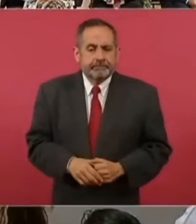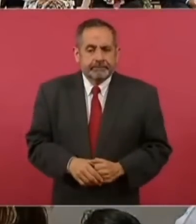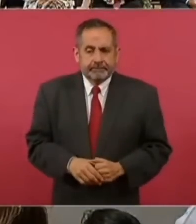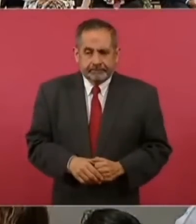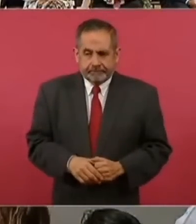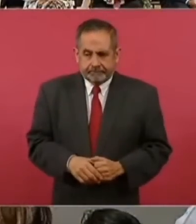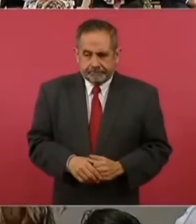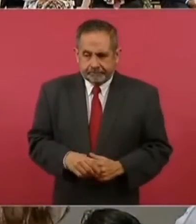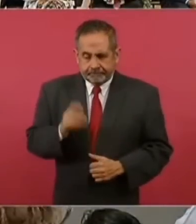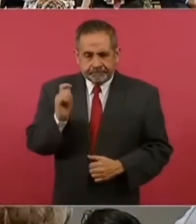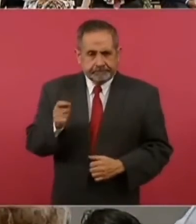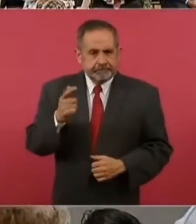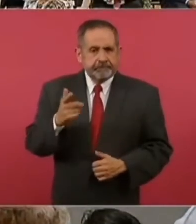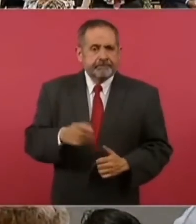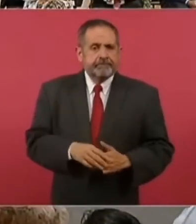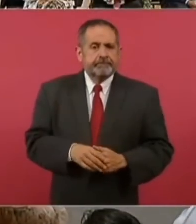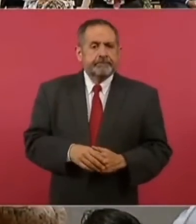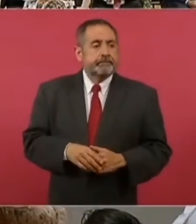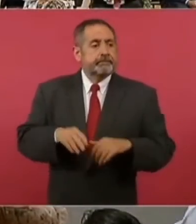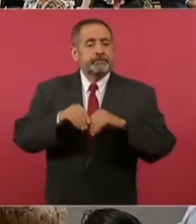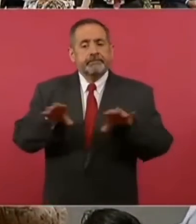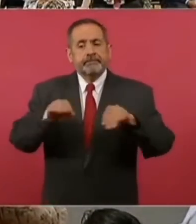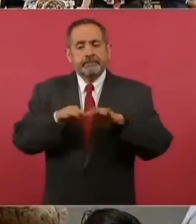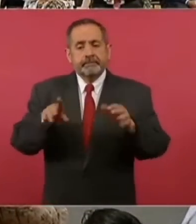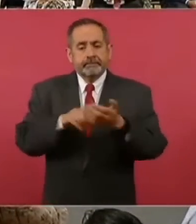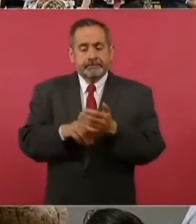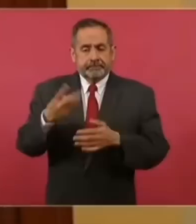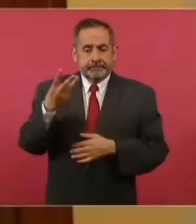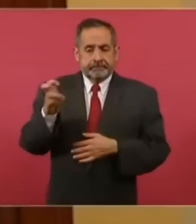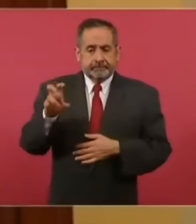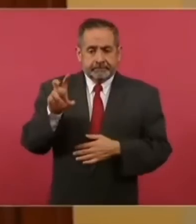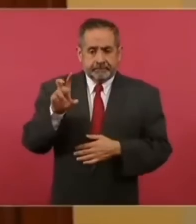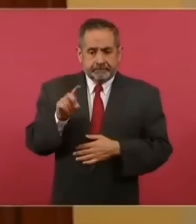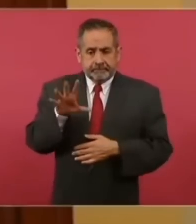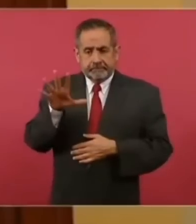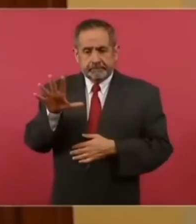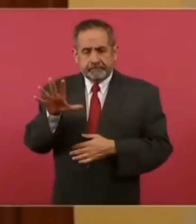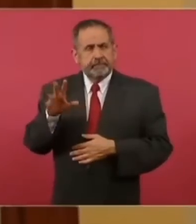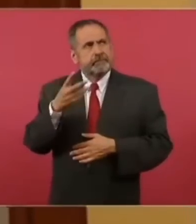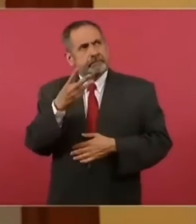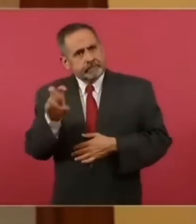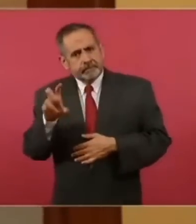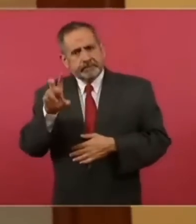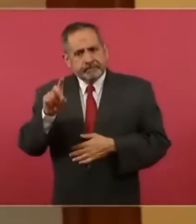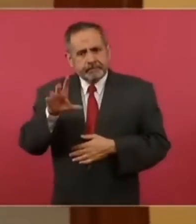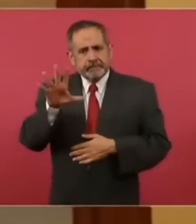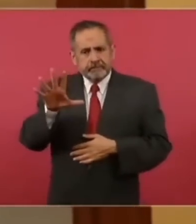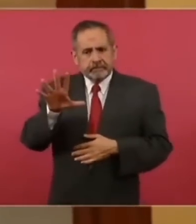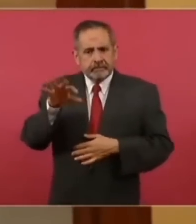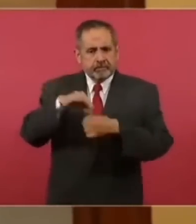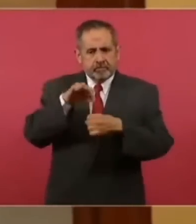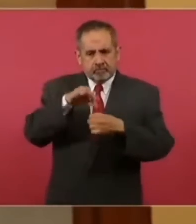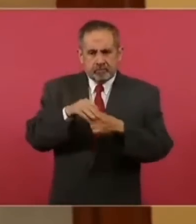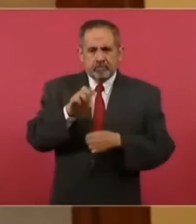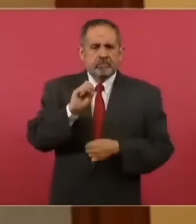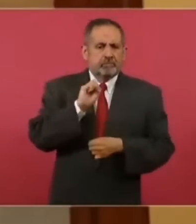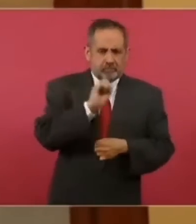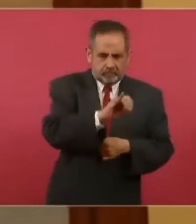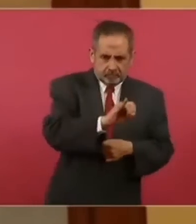se emitieron 335 335 votos a favor